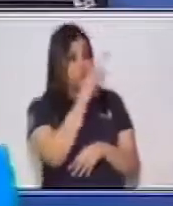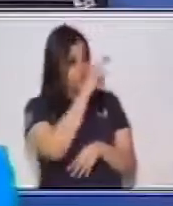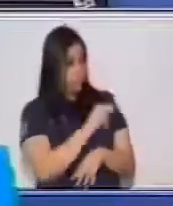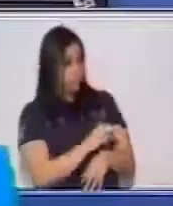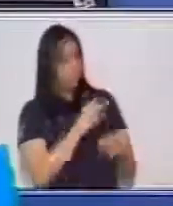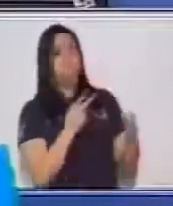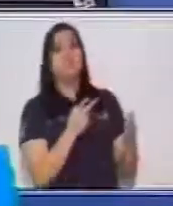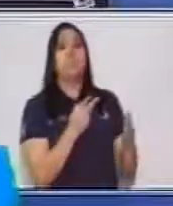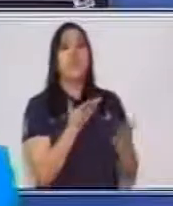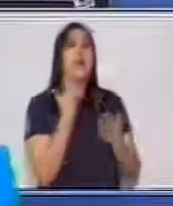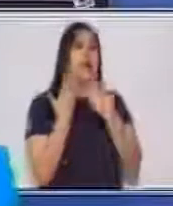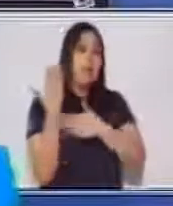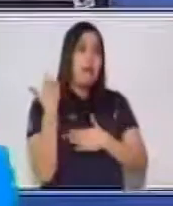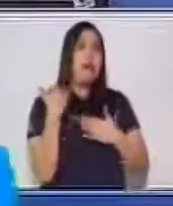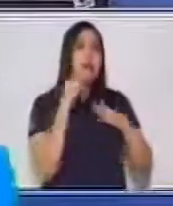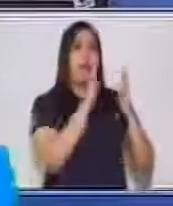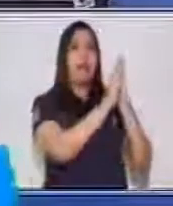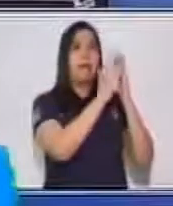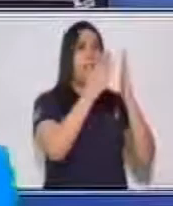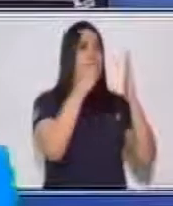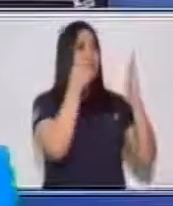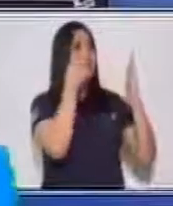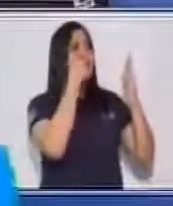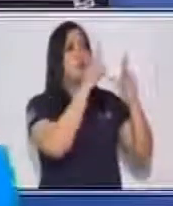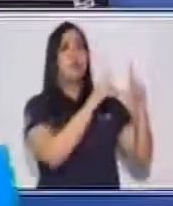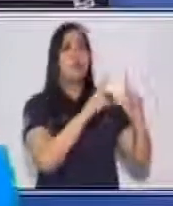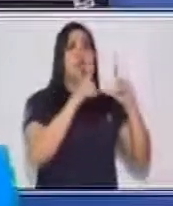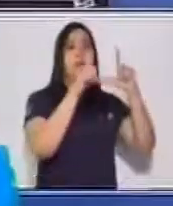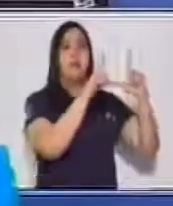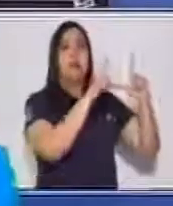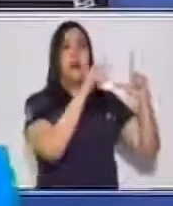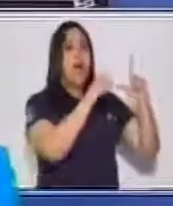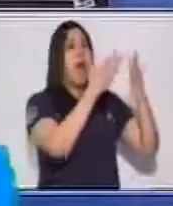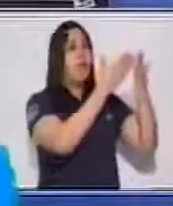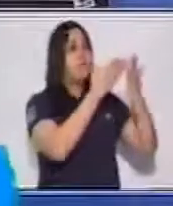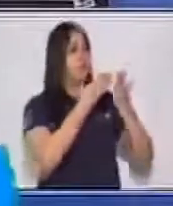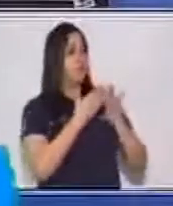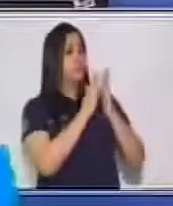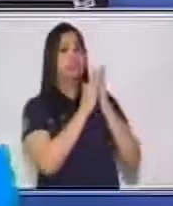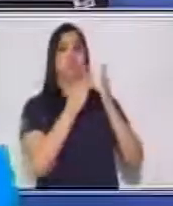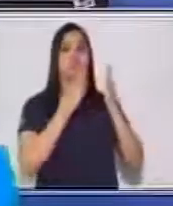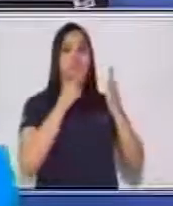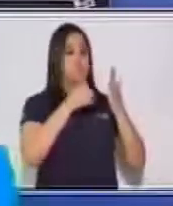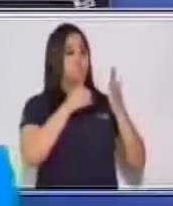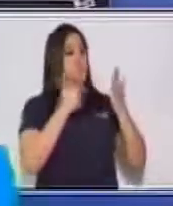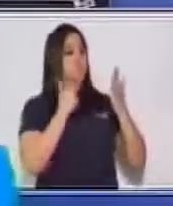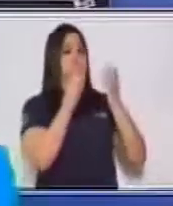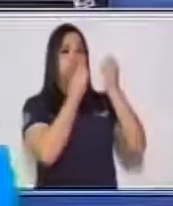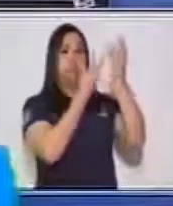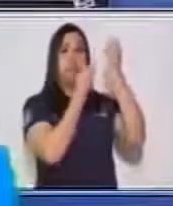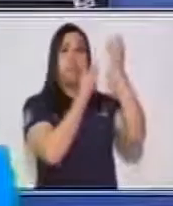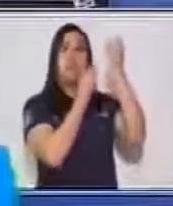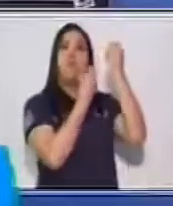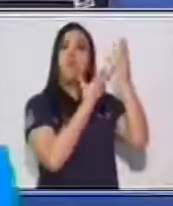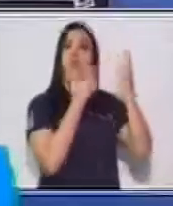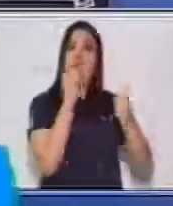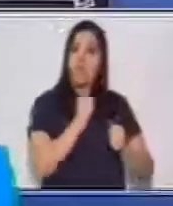comercio que te ofrecen publicidad y te dan un trifoliar como parte de su